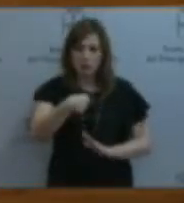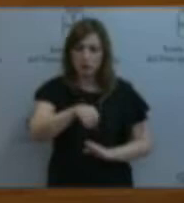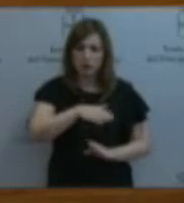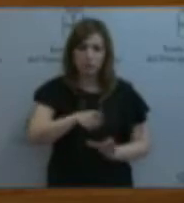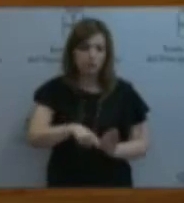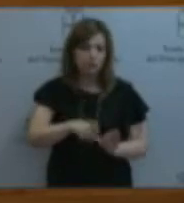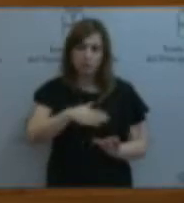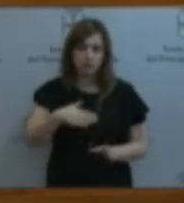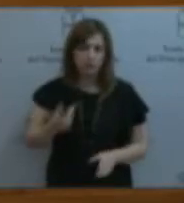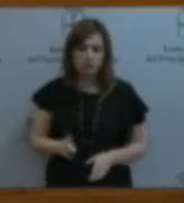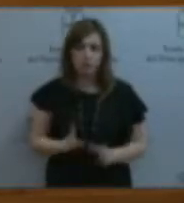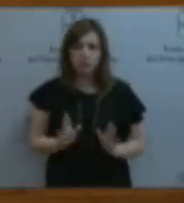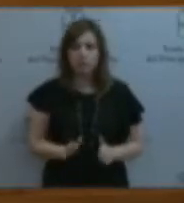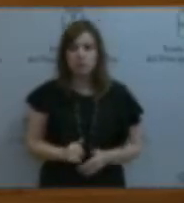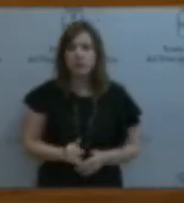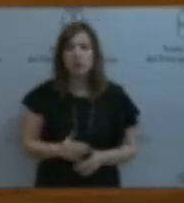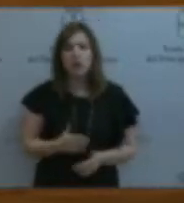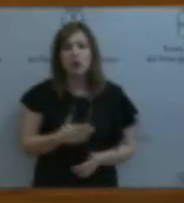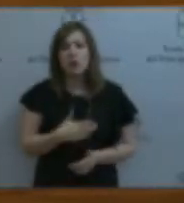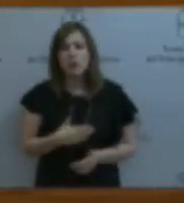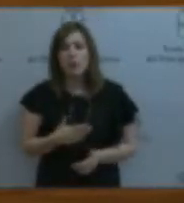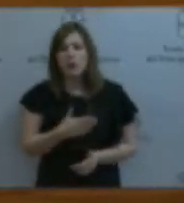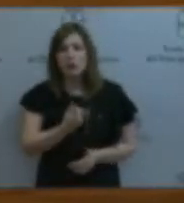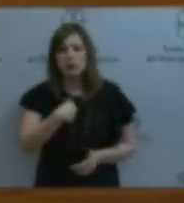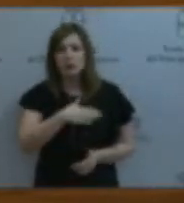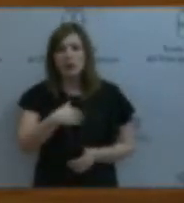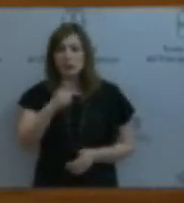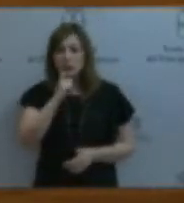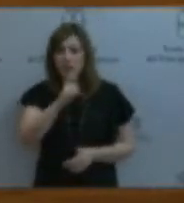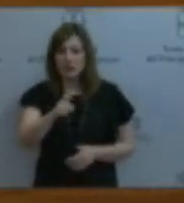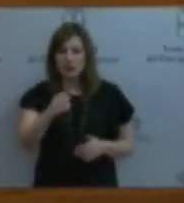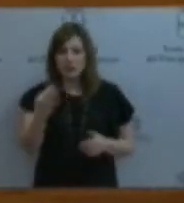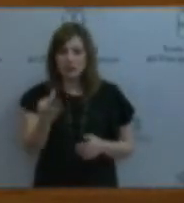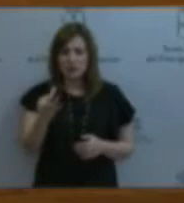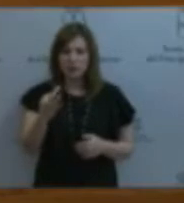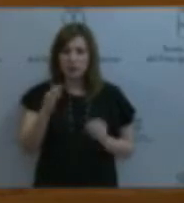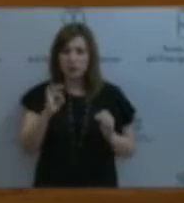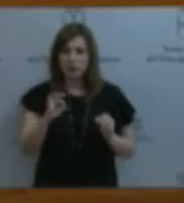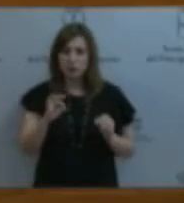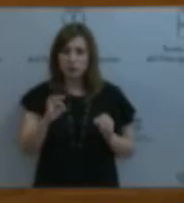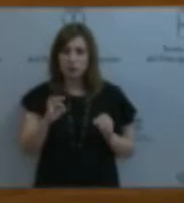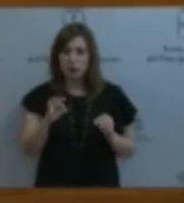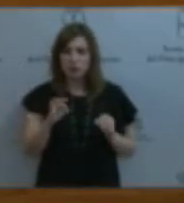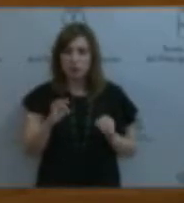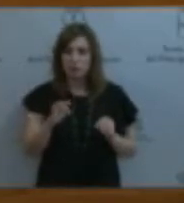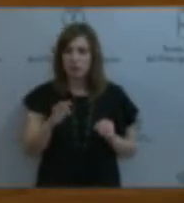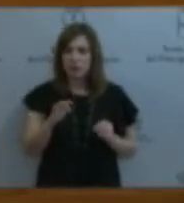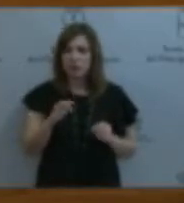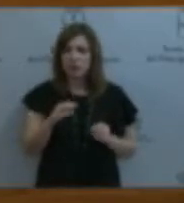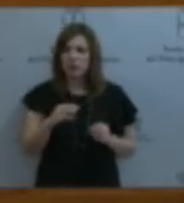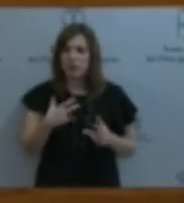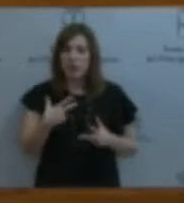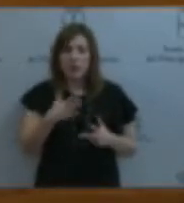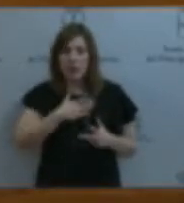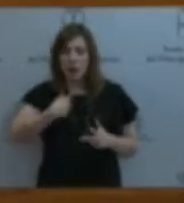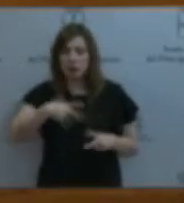Pero no queremos dejar de hacer una advertencia. El final del camino no es para nosotras la demolición